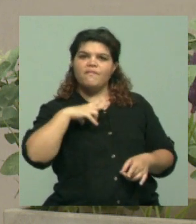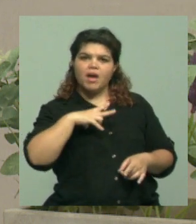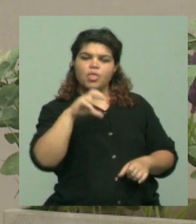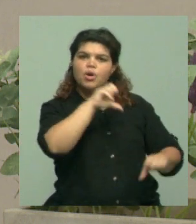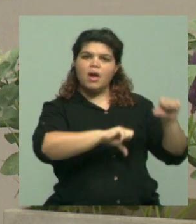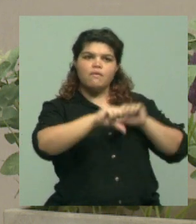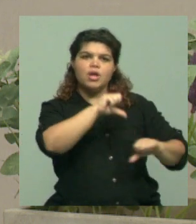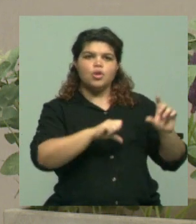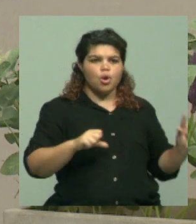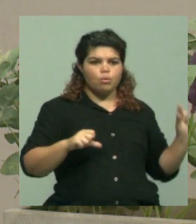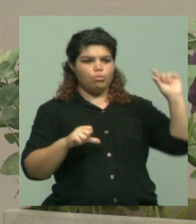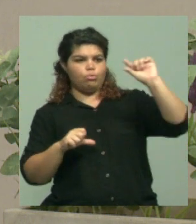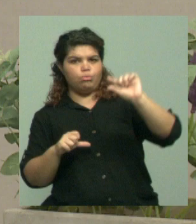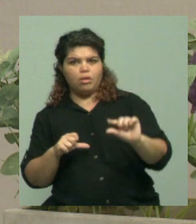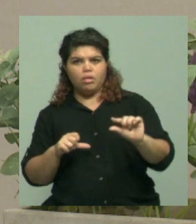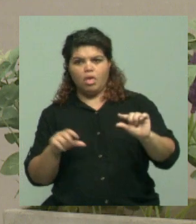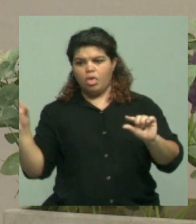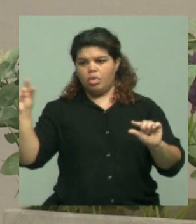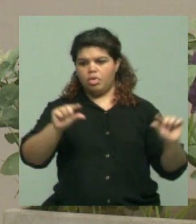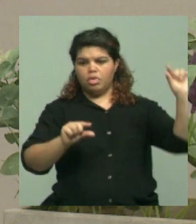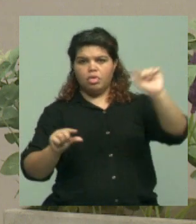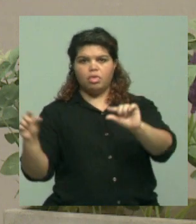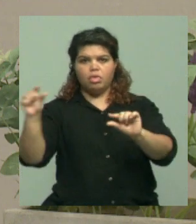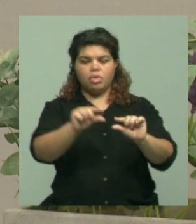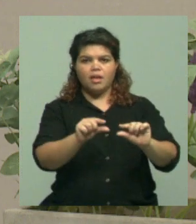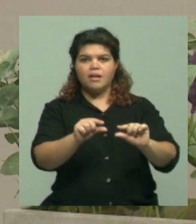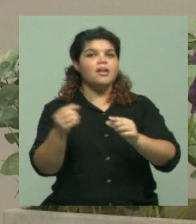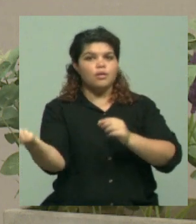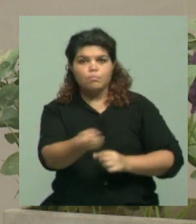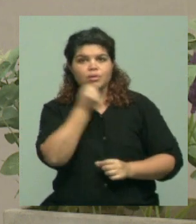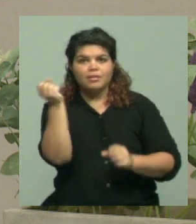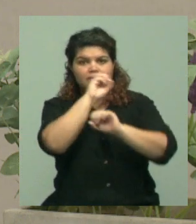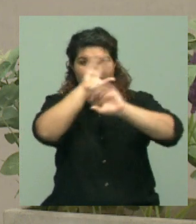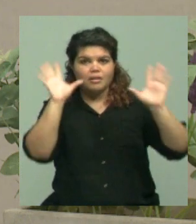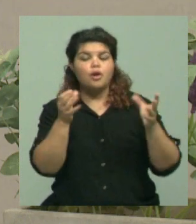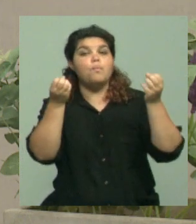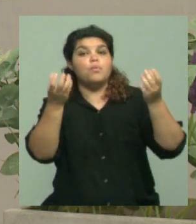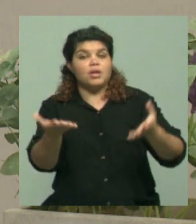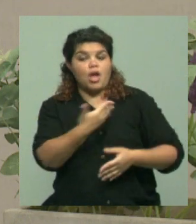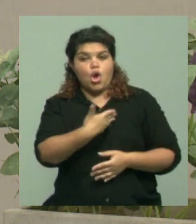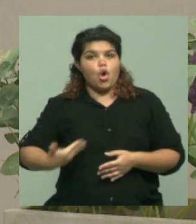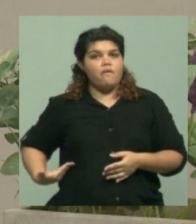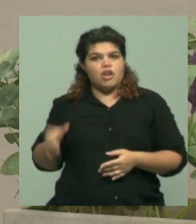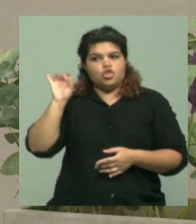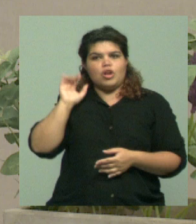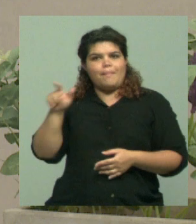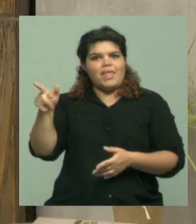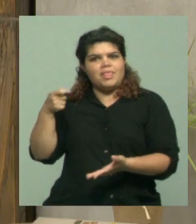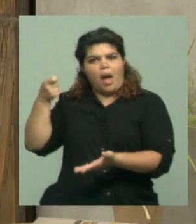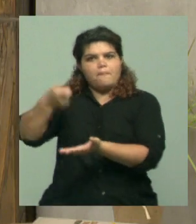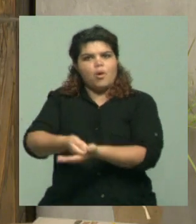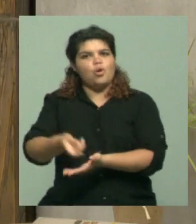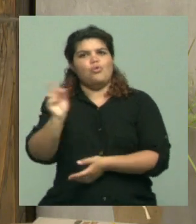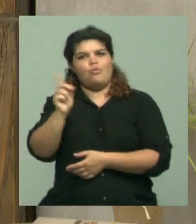con el aporte de privados. Me parece que está bueno también aclararlo para que la gente no se quede con eso de solamente el Estado aporta para la investigación, ¿no?